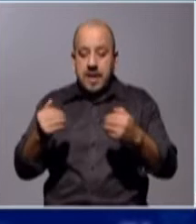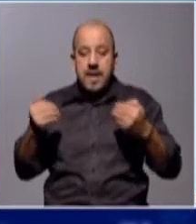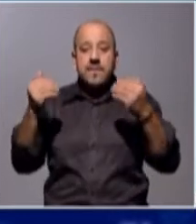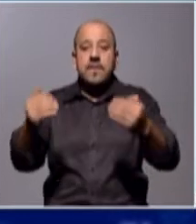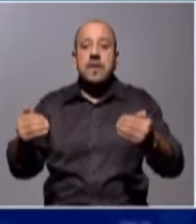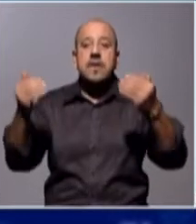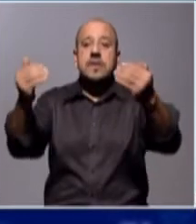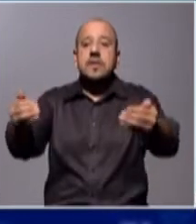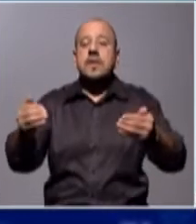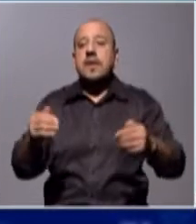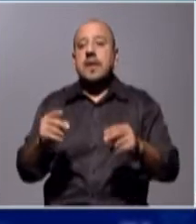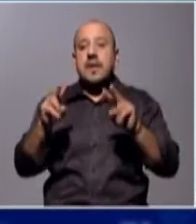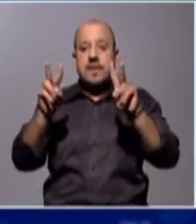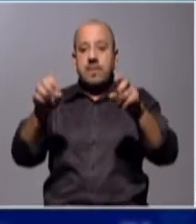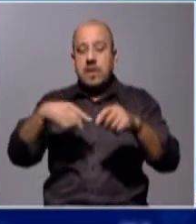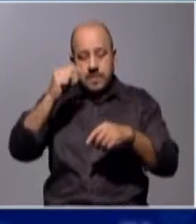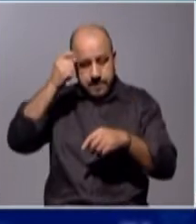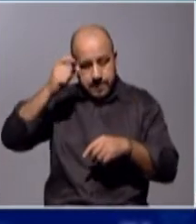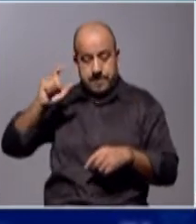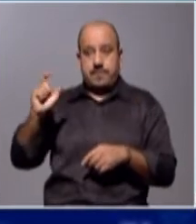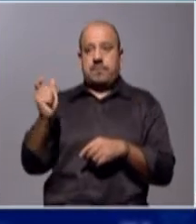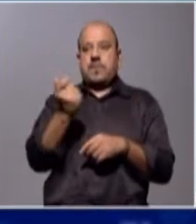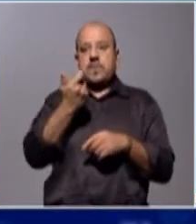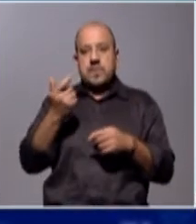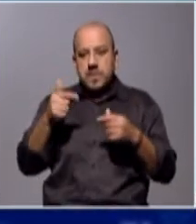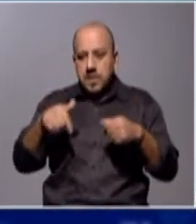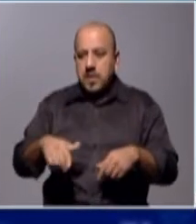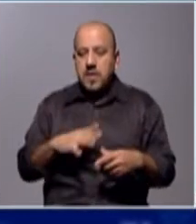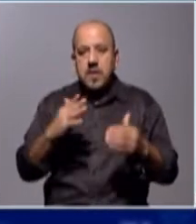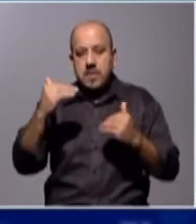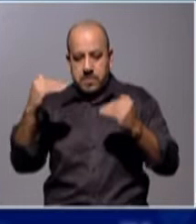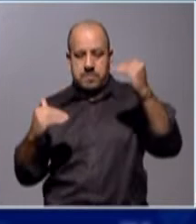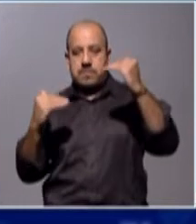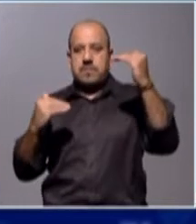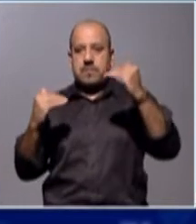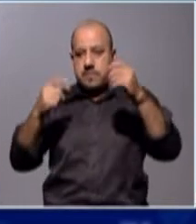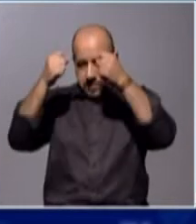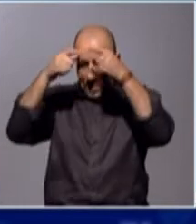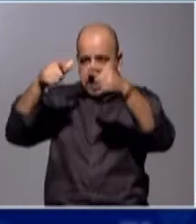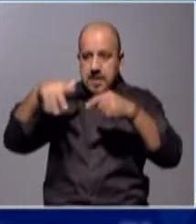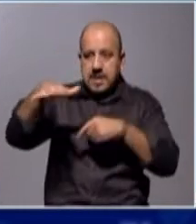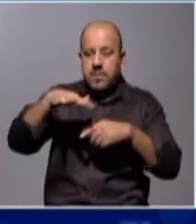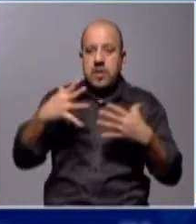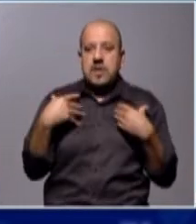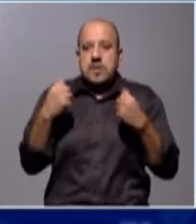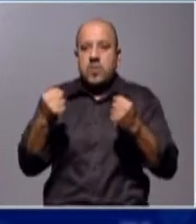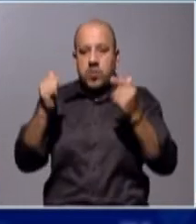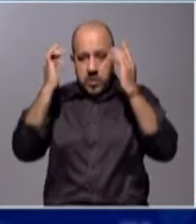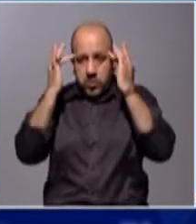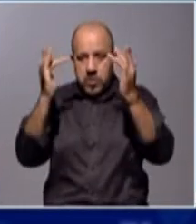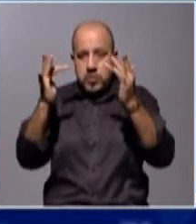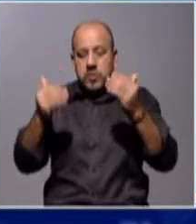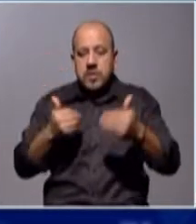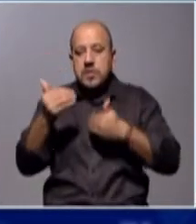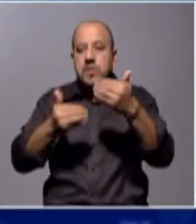en desconstruir esas brechas que existen en la ruralidad, tanto en la salud como en la educación, y en el